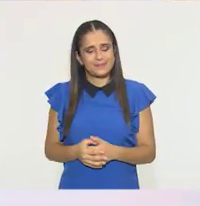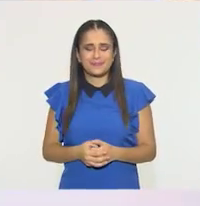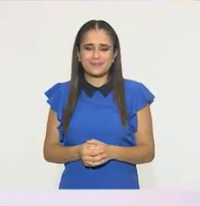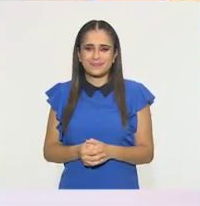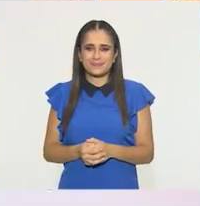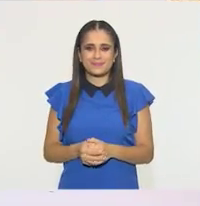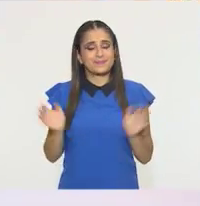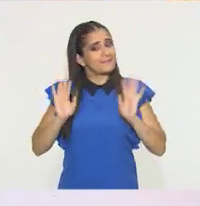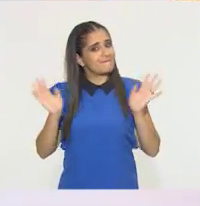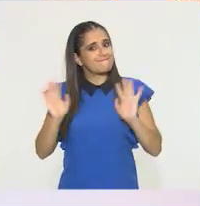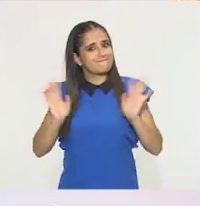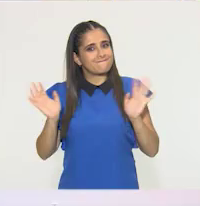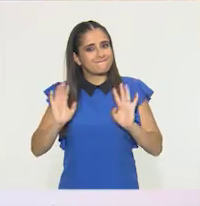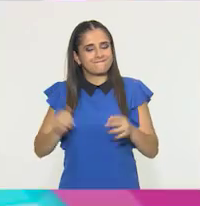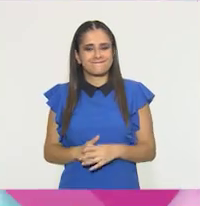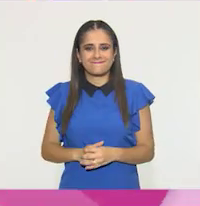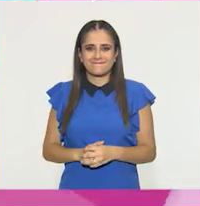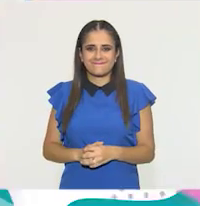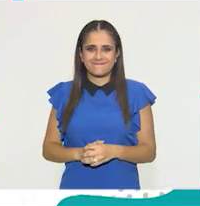Adiós.